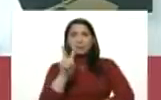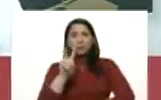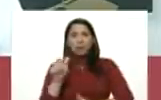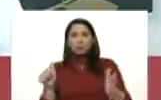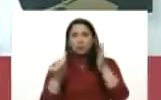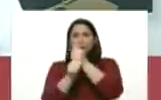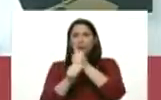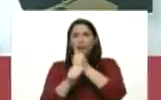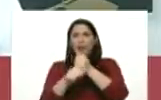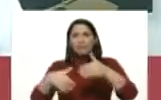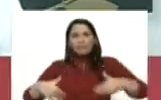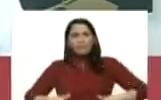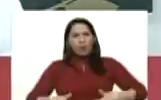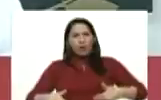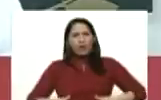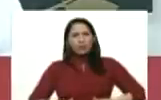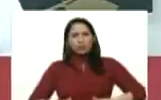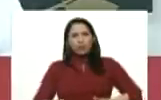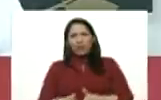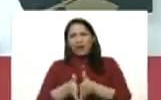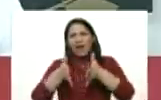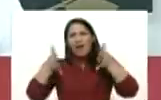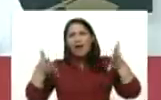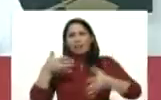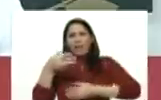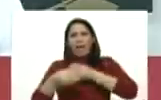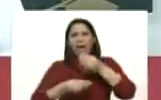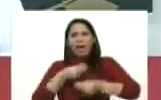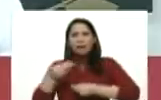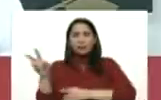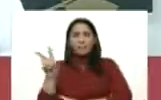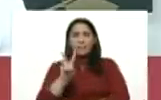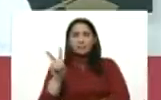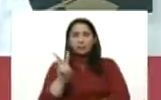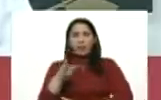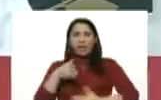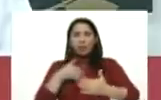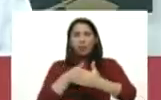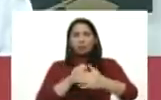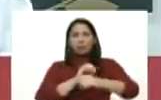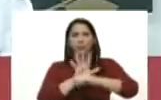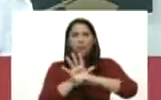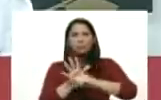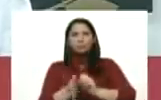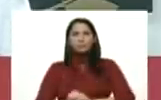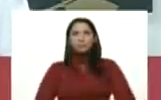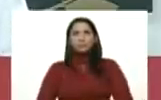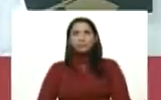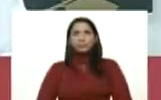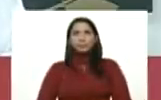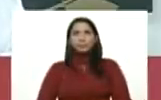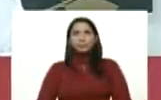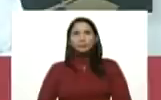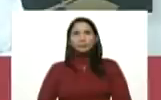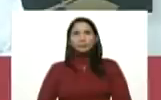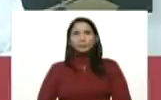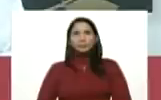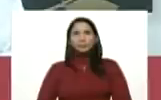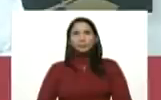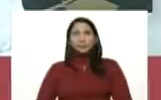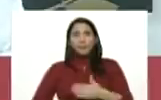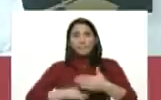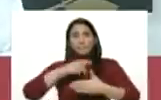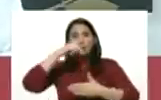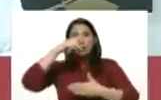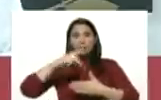en este esfuerzo tan inmenso que está haciendo Venezuela contra la COVID-19. Dentro de los planes